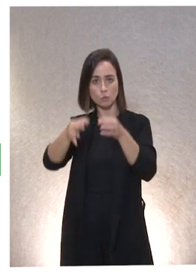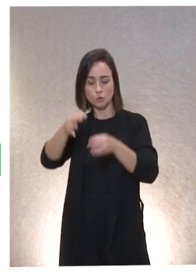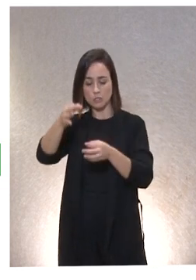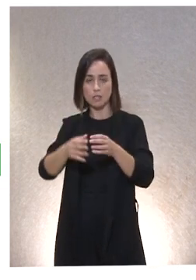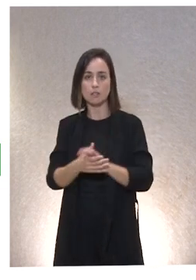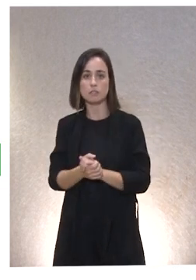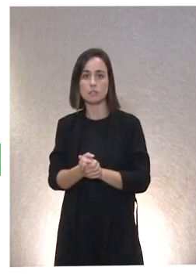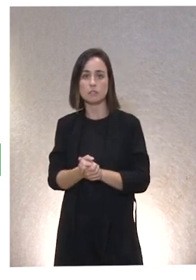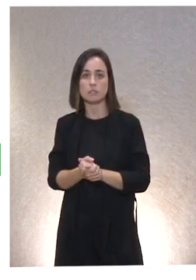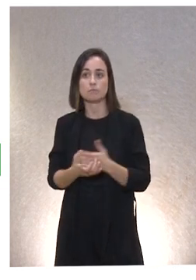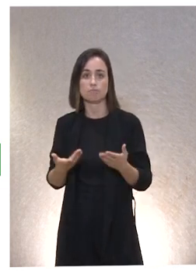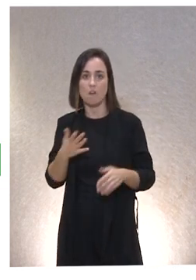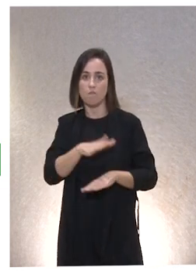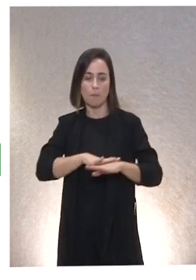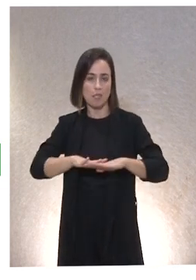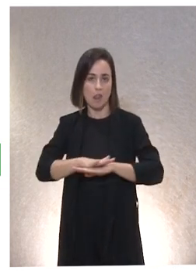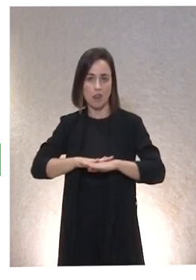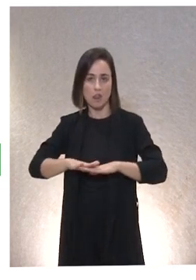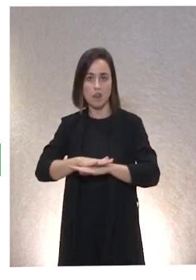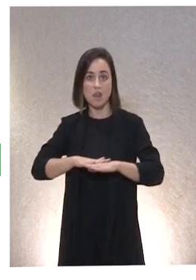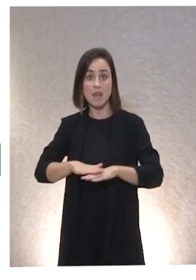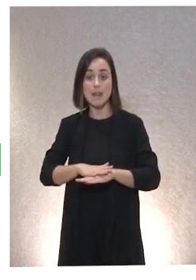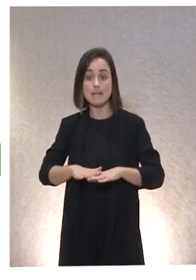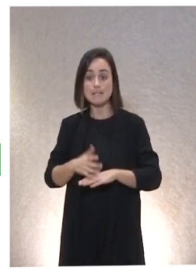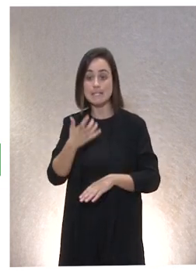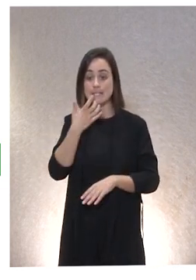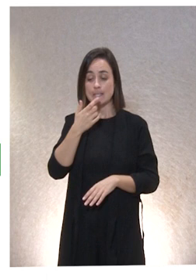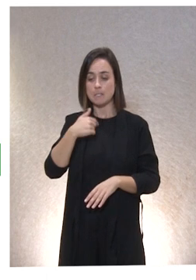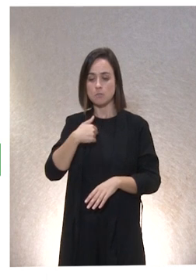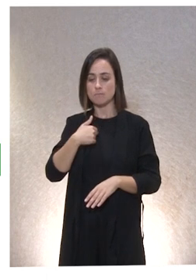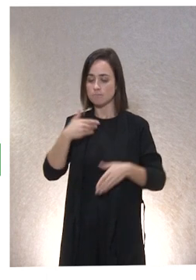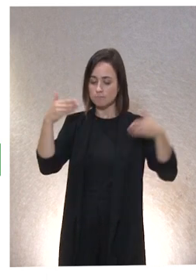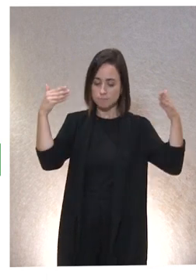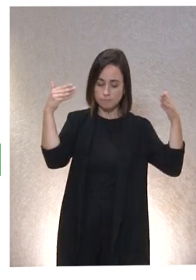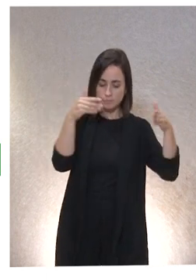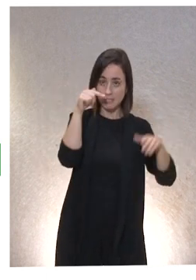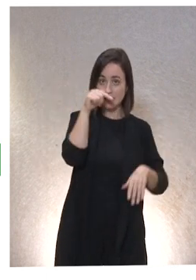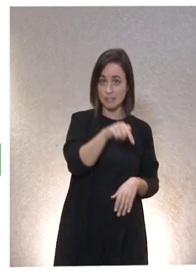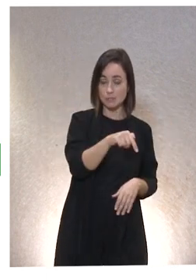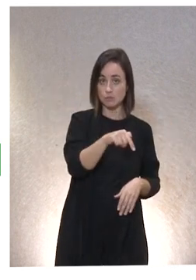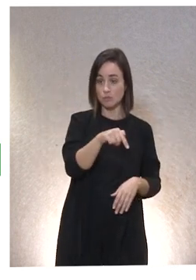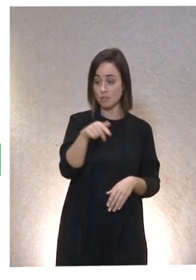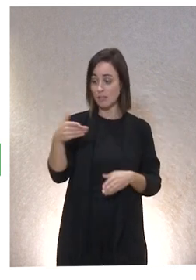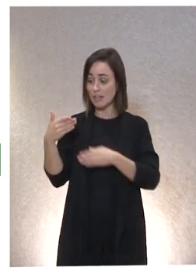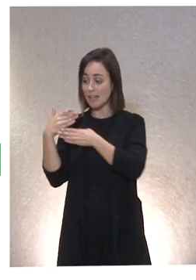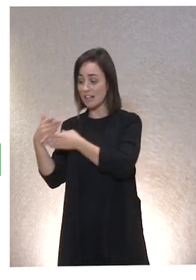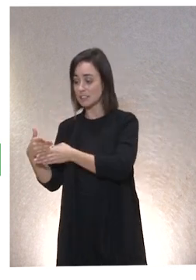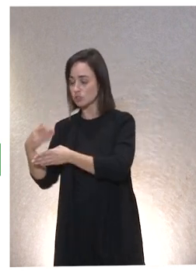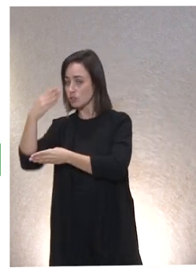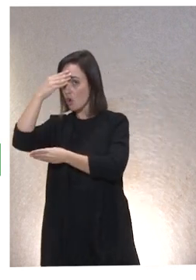es absolutamente fundamental. Pero si yo me quedo con eso, he olvidado también algo fundamental.